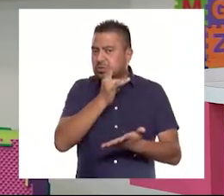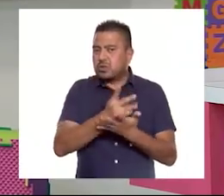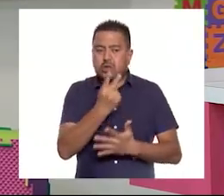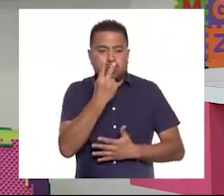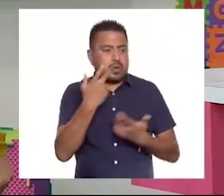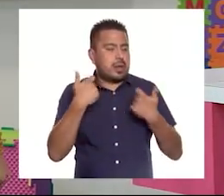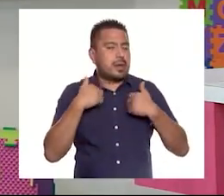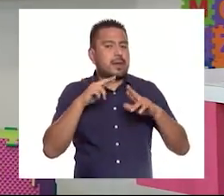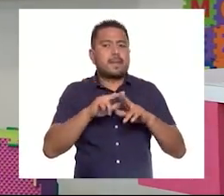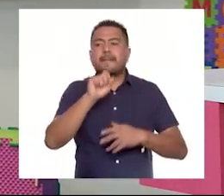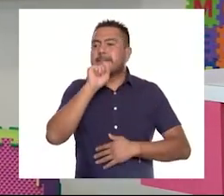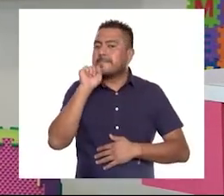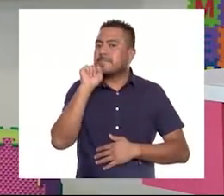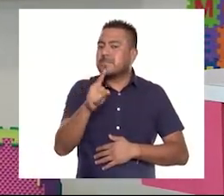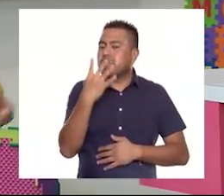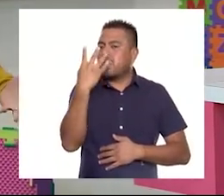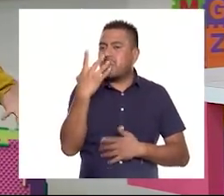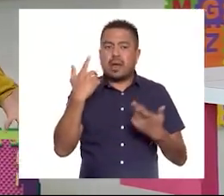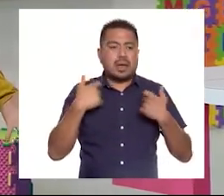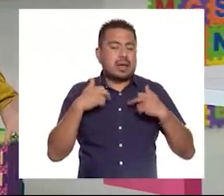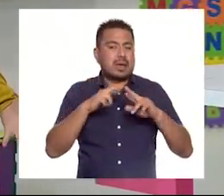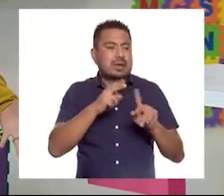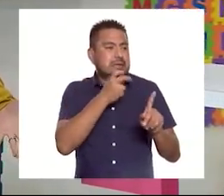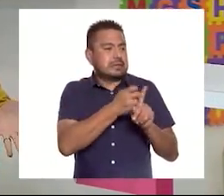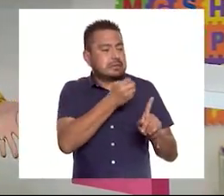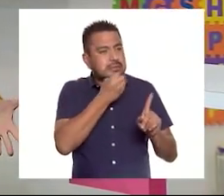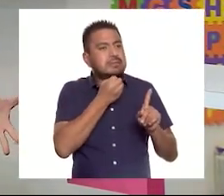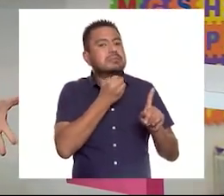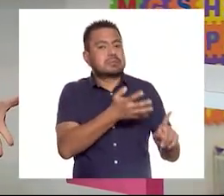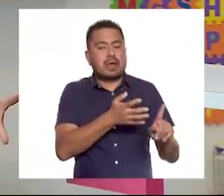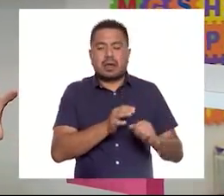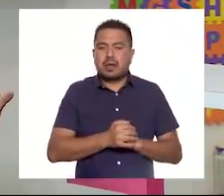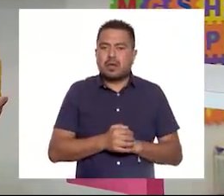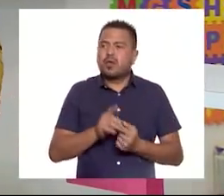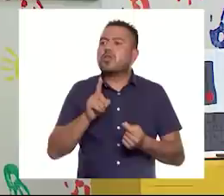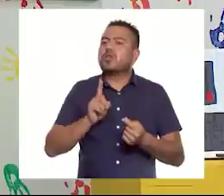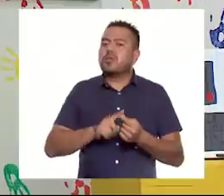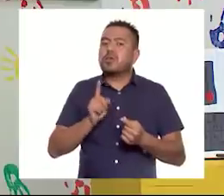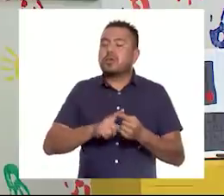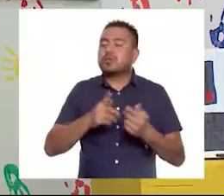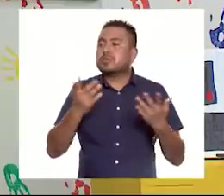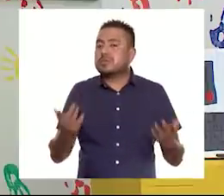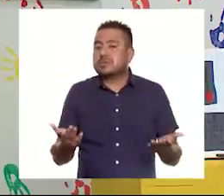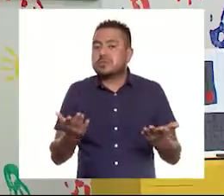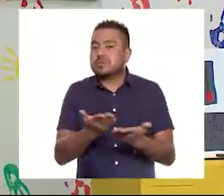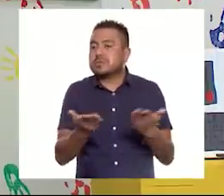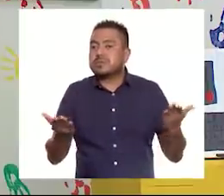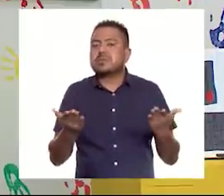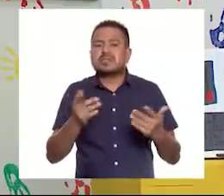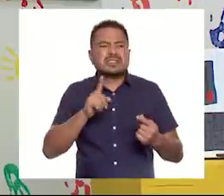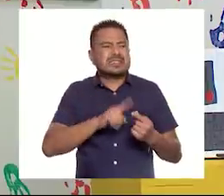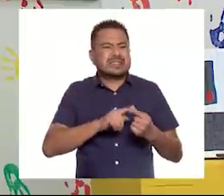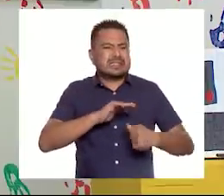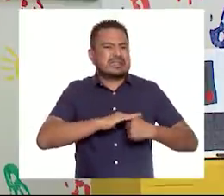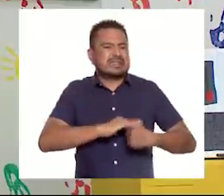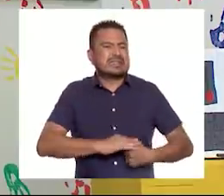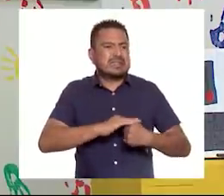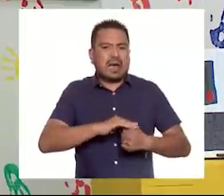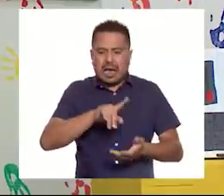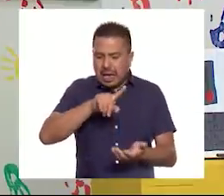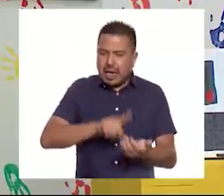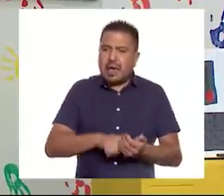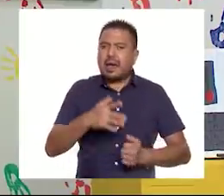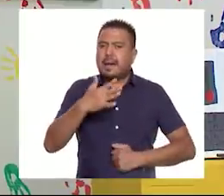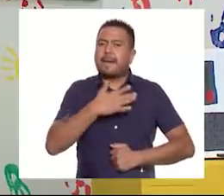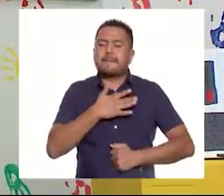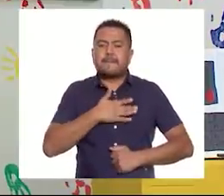maestras, sino de cuatro. ¡Eso es genial! ¿En dónde, niñas y niños, en dónde iría la frustración dentro de